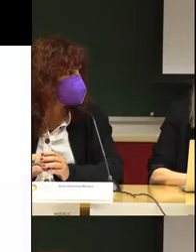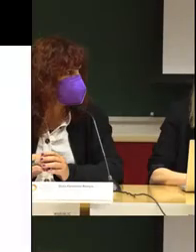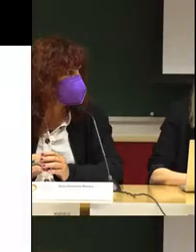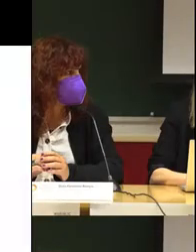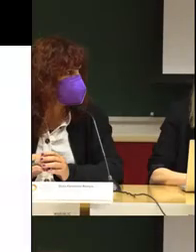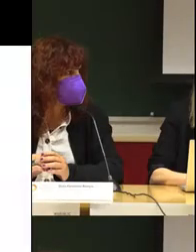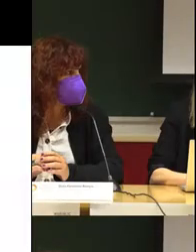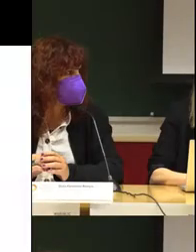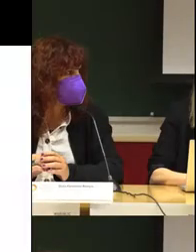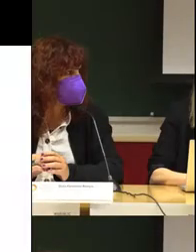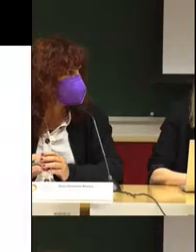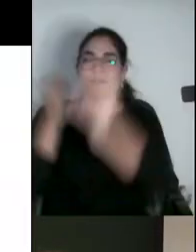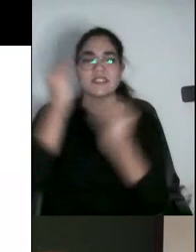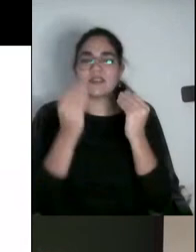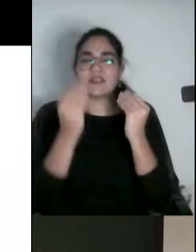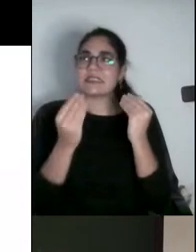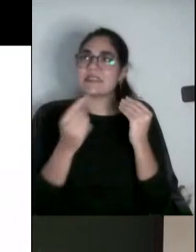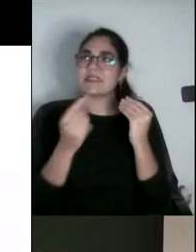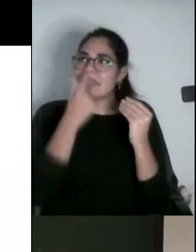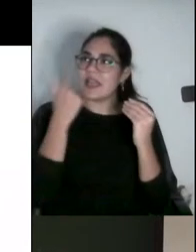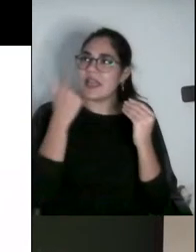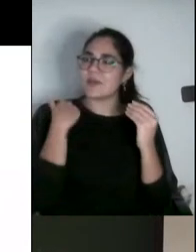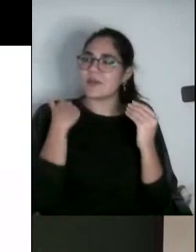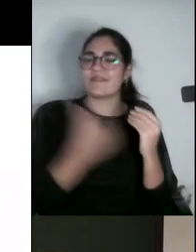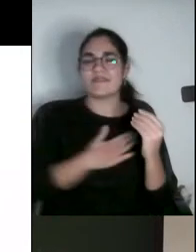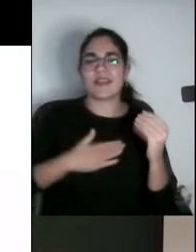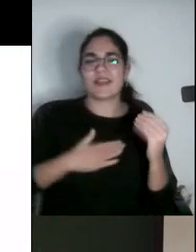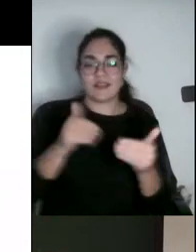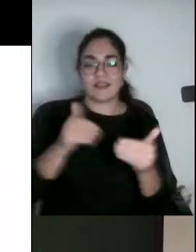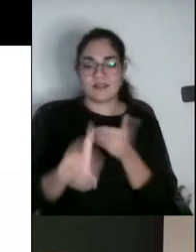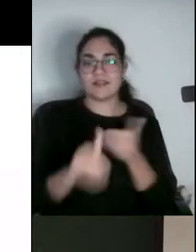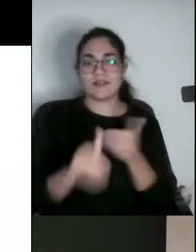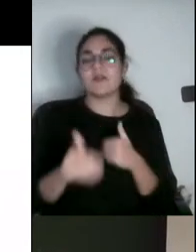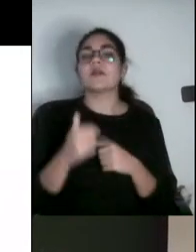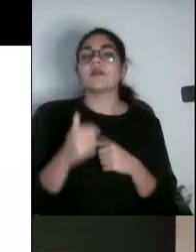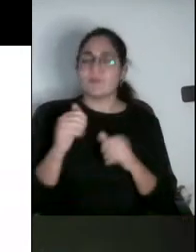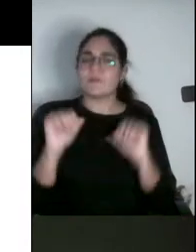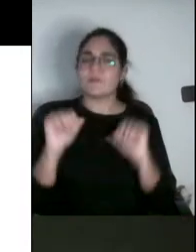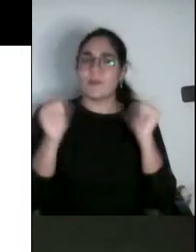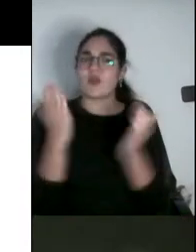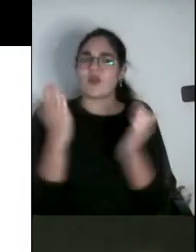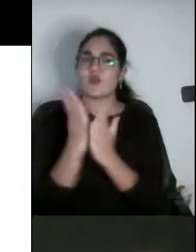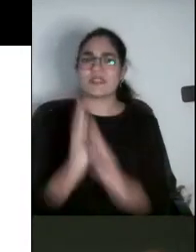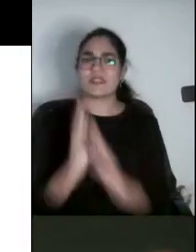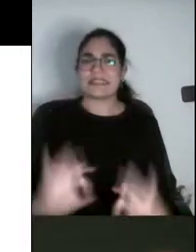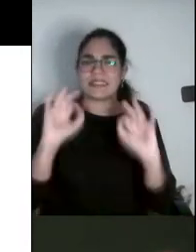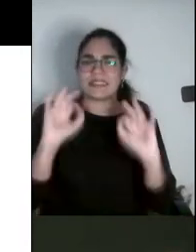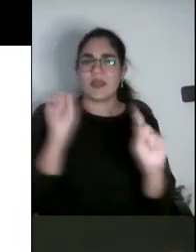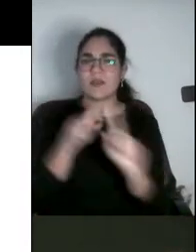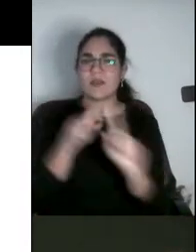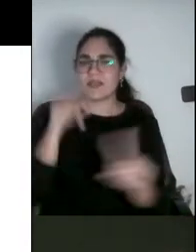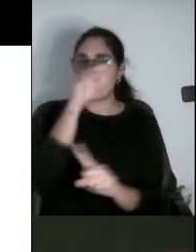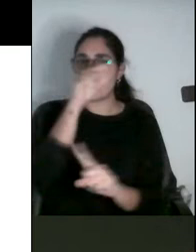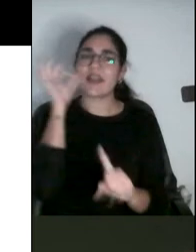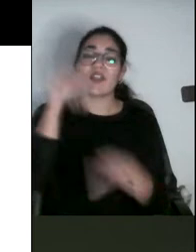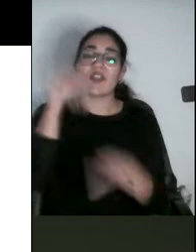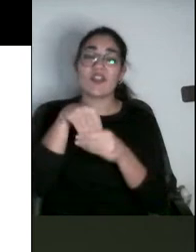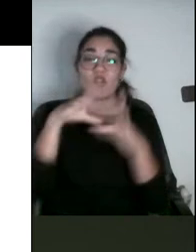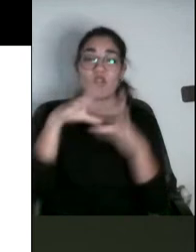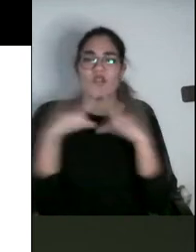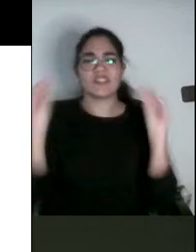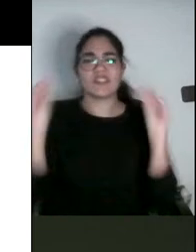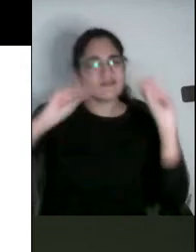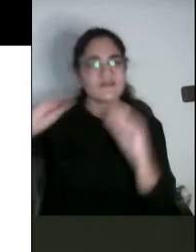de realizar un curso de introducción a la perspectiva de género en la enseñanza universitaria, que estaba